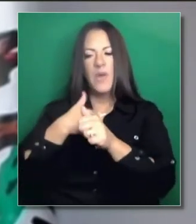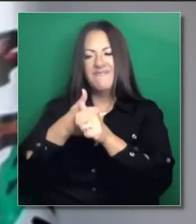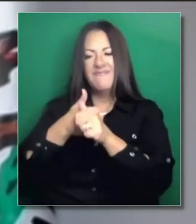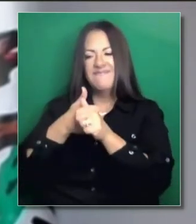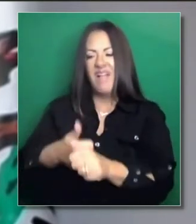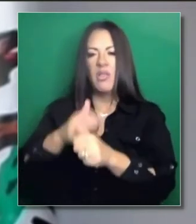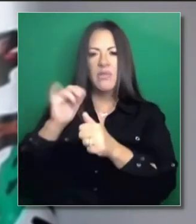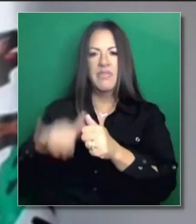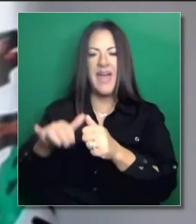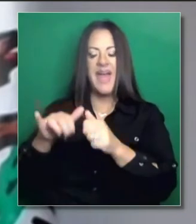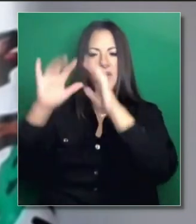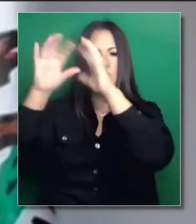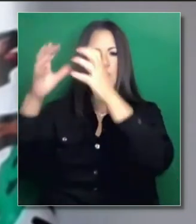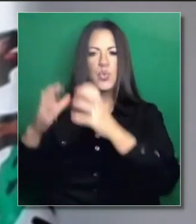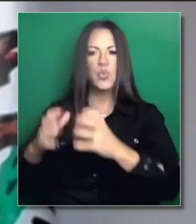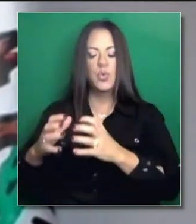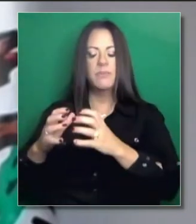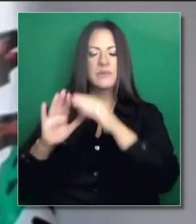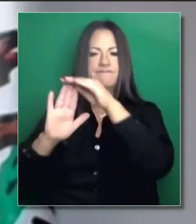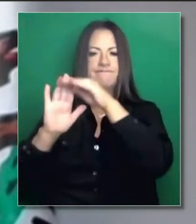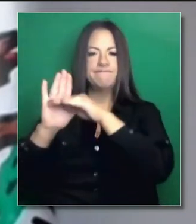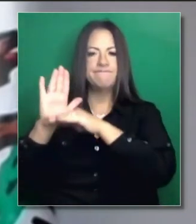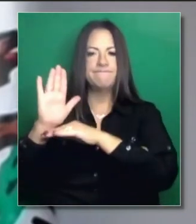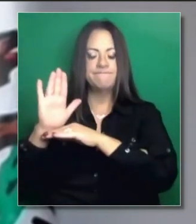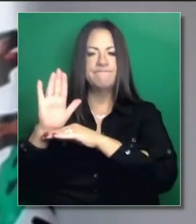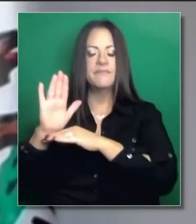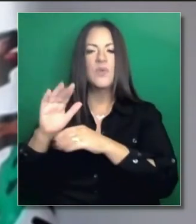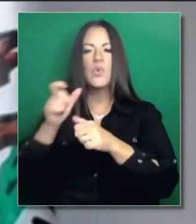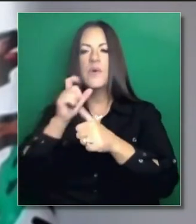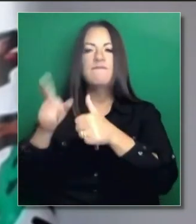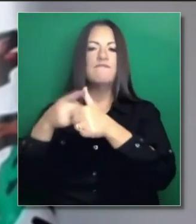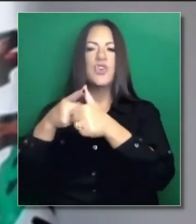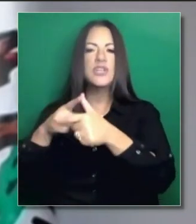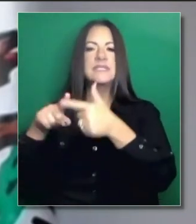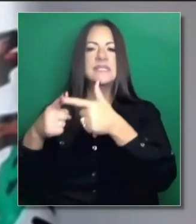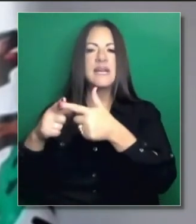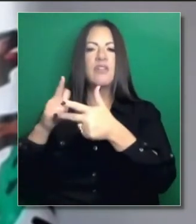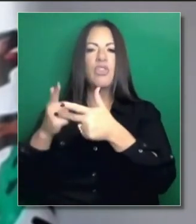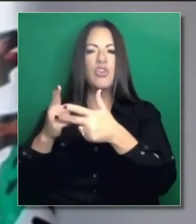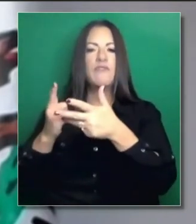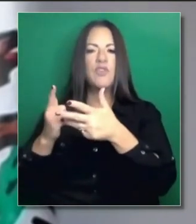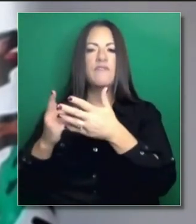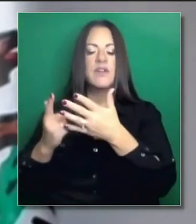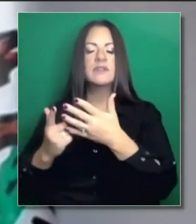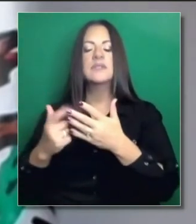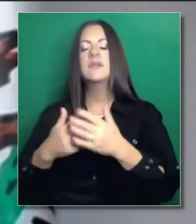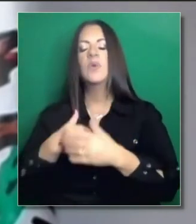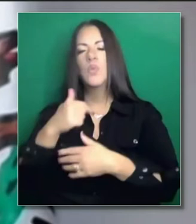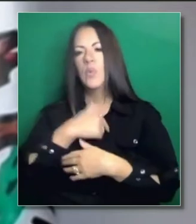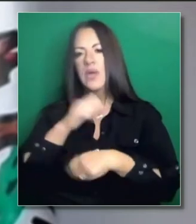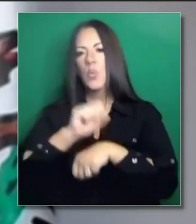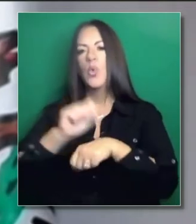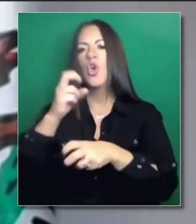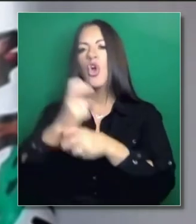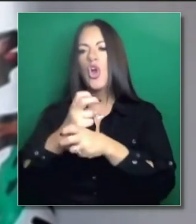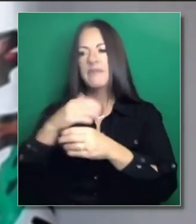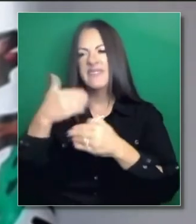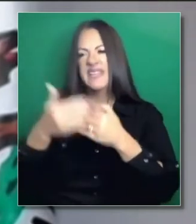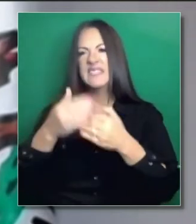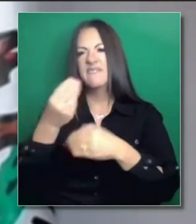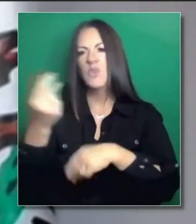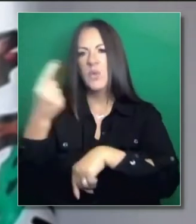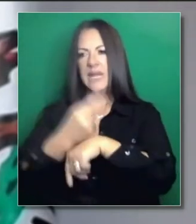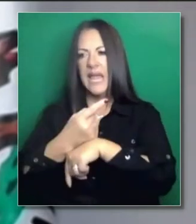con la población prioritaria, las personas que están en espera, que están en fila para recibir esa vacuna. Estamos